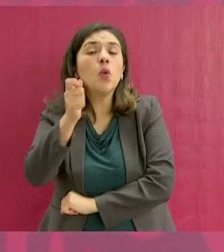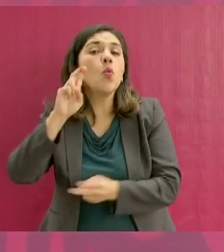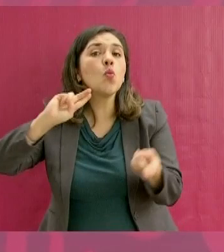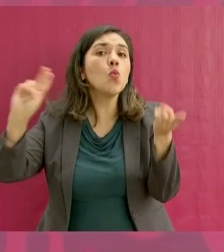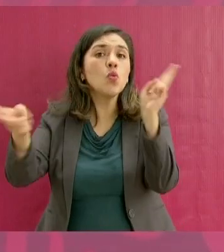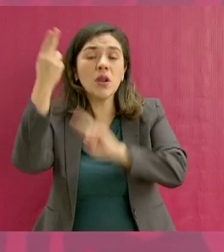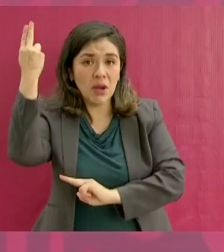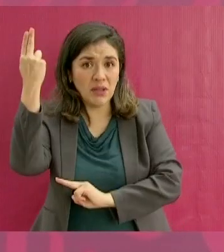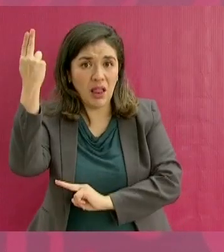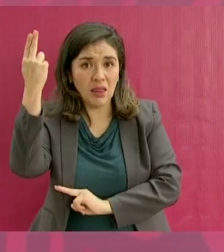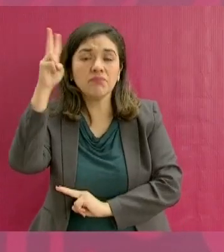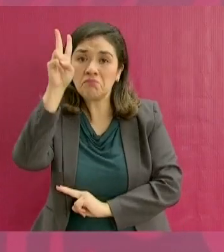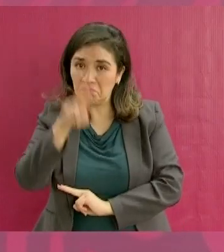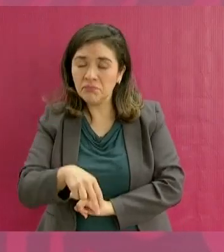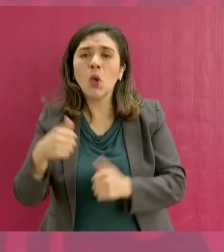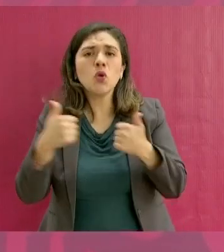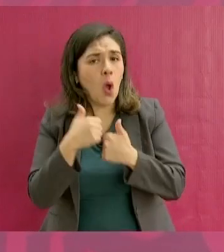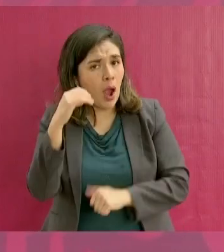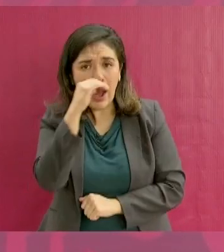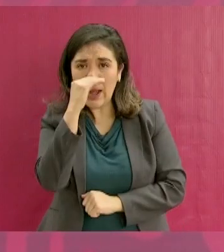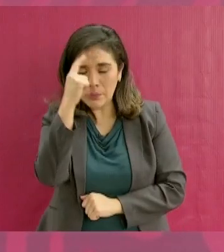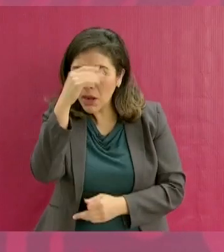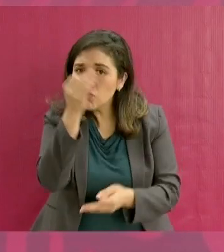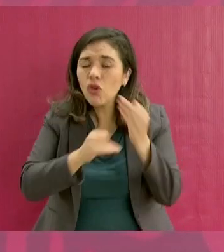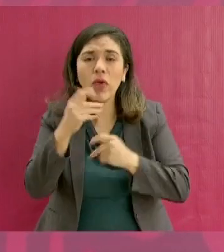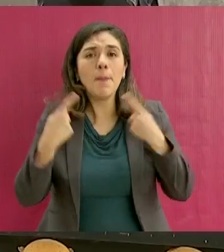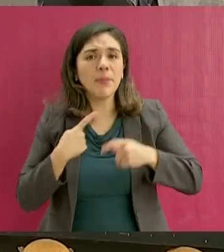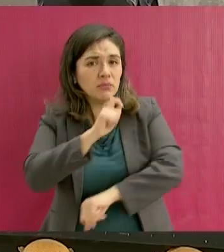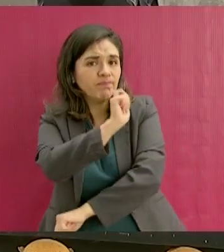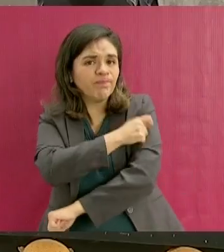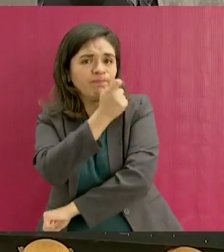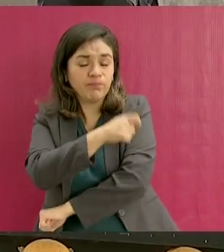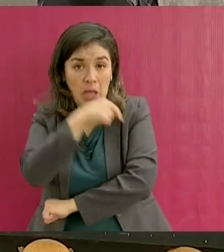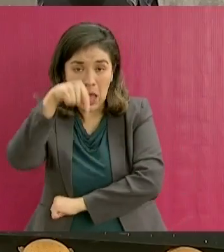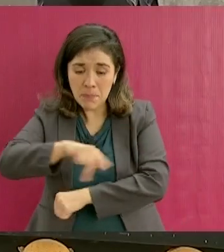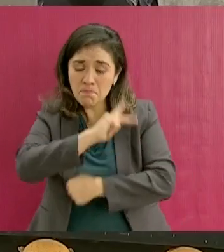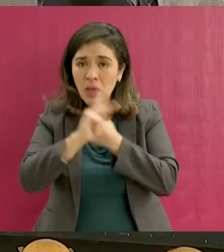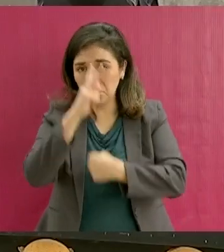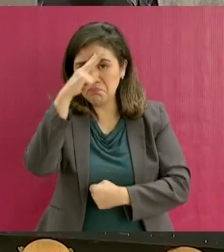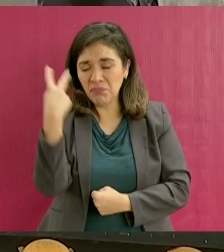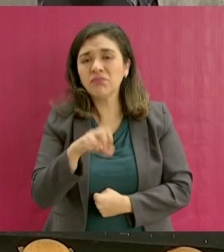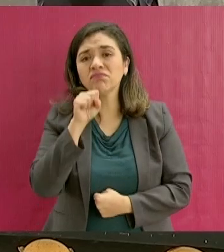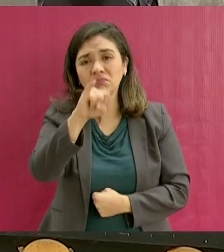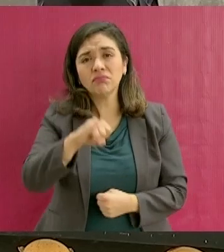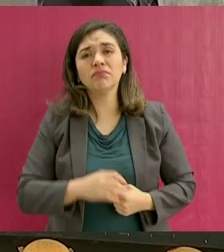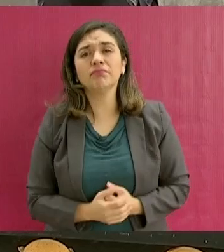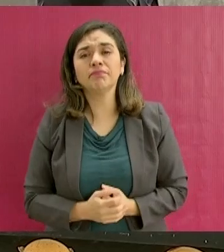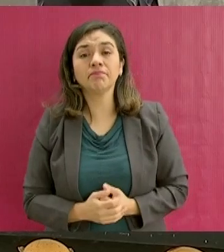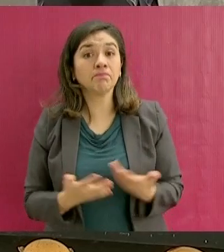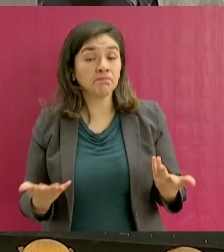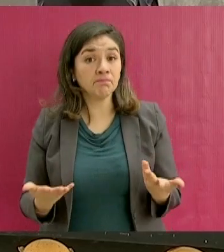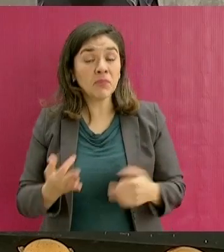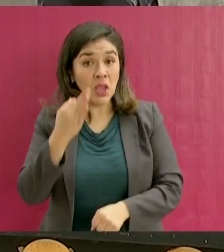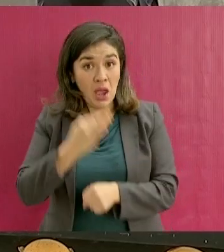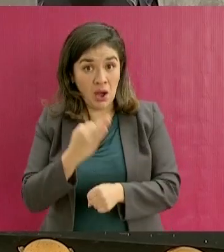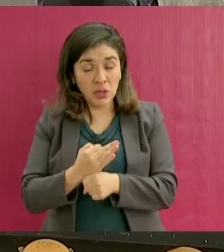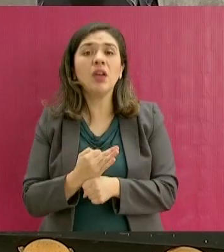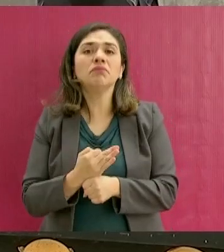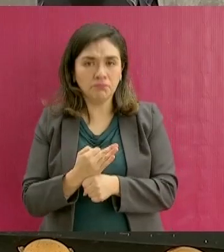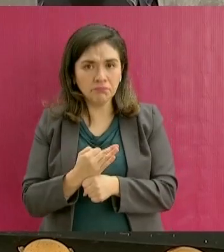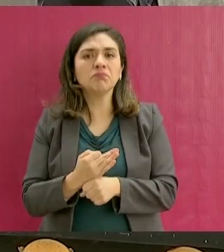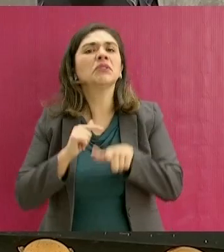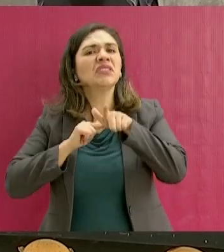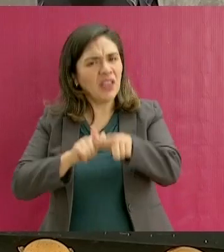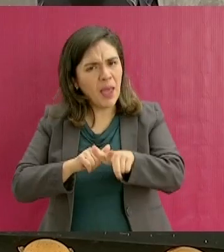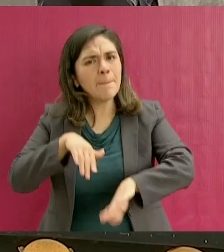y gratuita en nuestro país. Entonces, vamos a